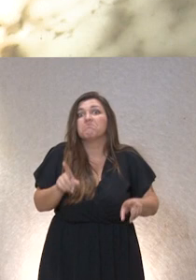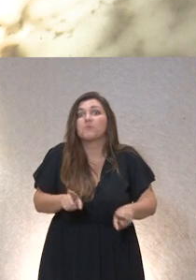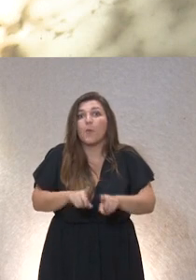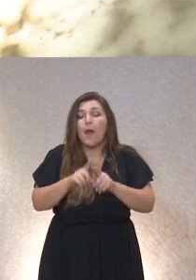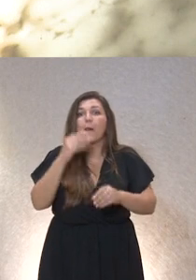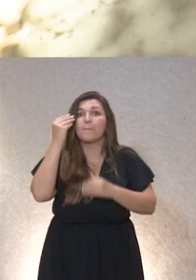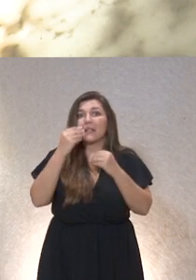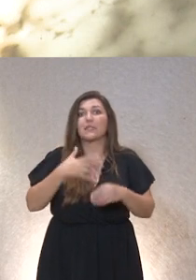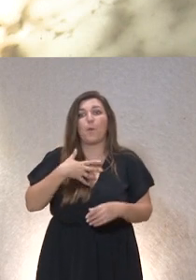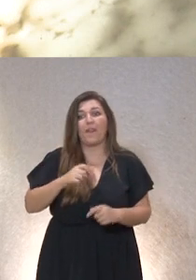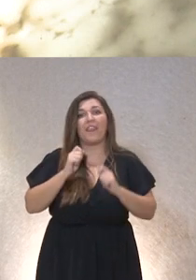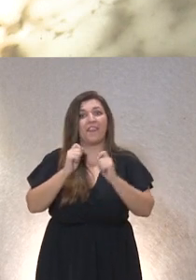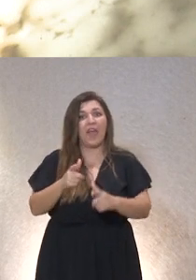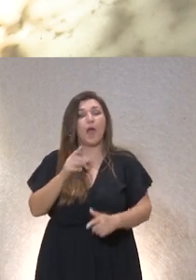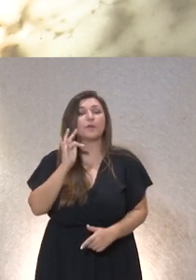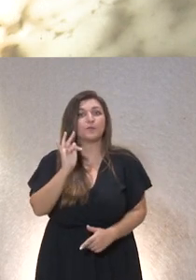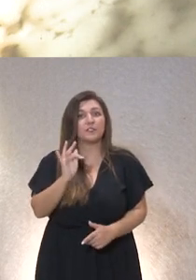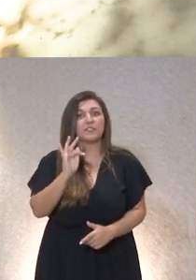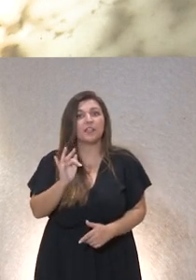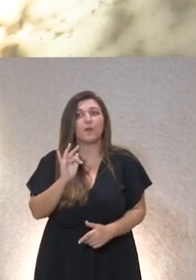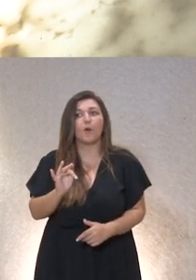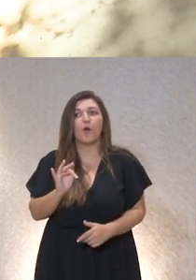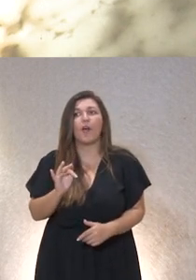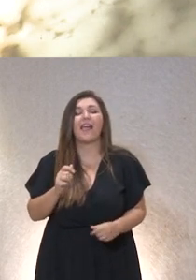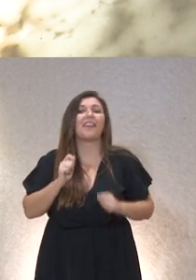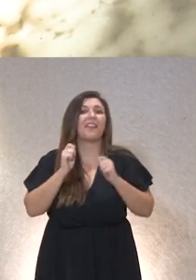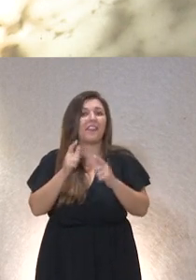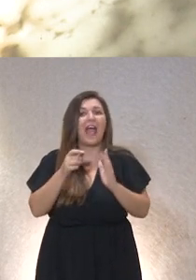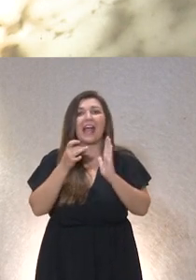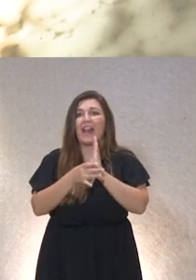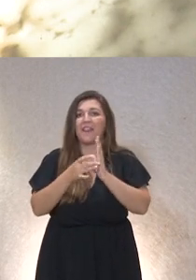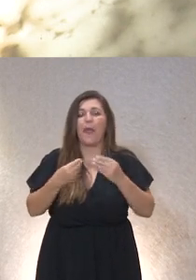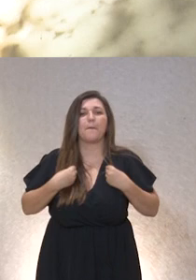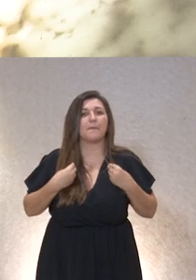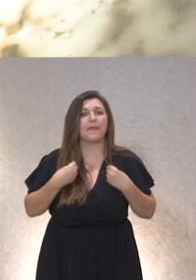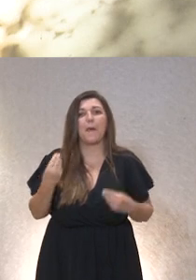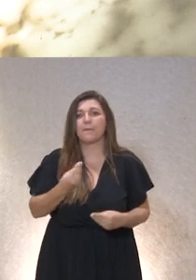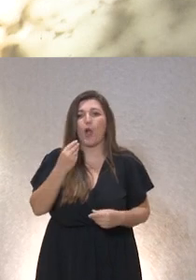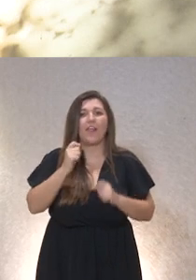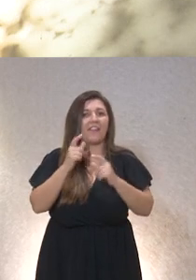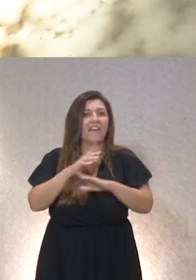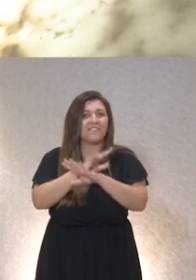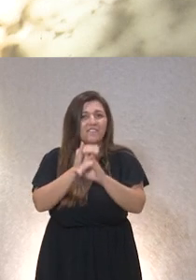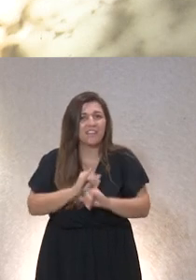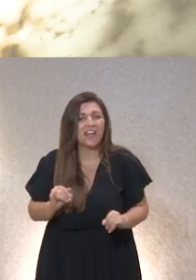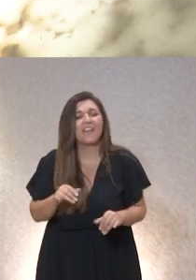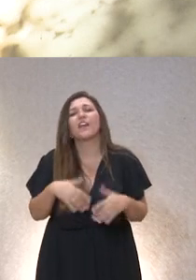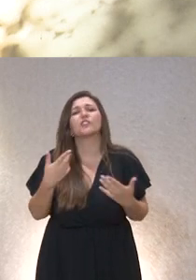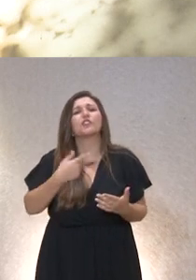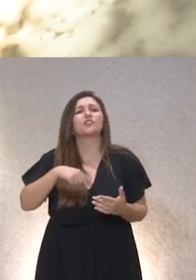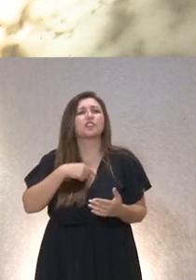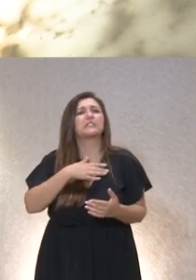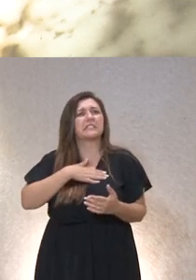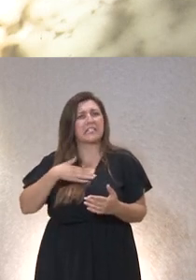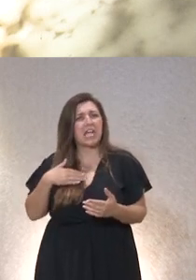ser algo que les podía beneficiar que les podía bueno mejorar su calidad de vida hacerles más felices con lo cual bueno nos decidimos a